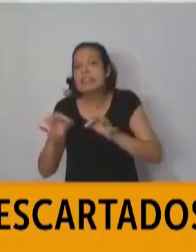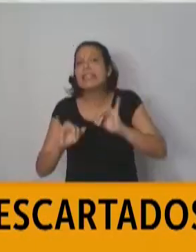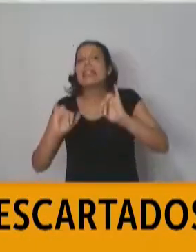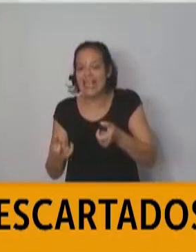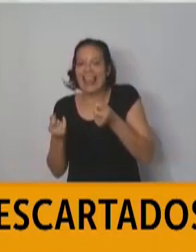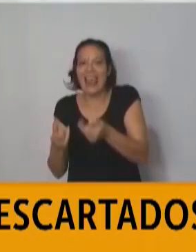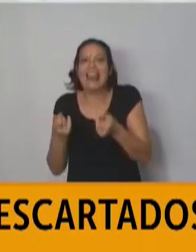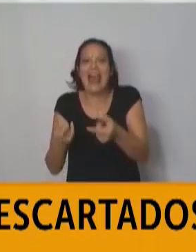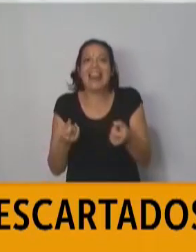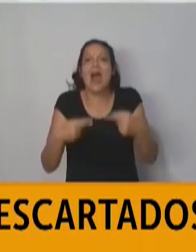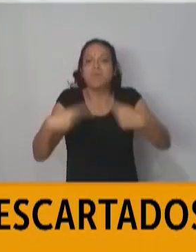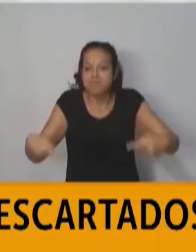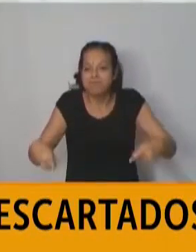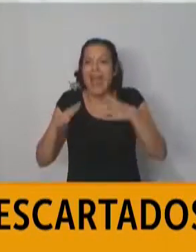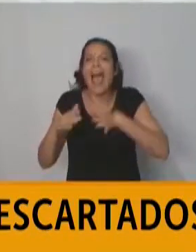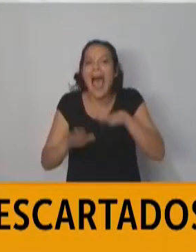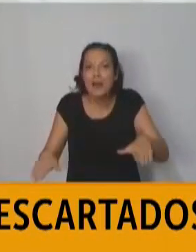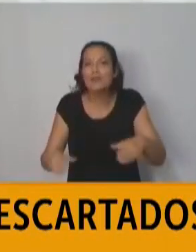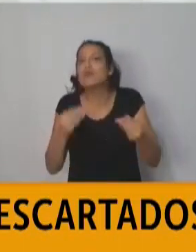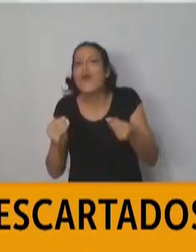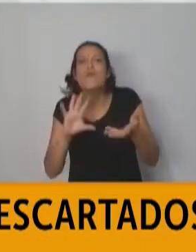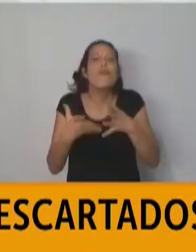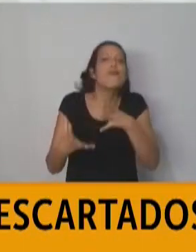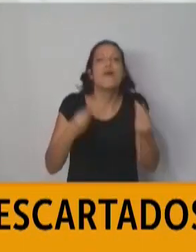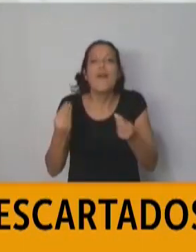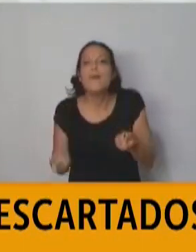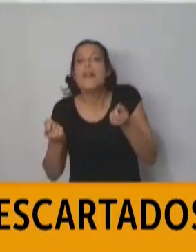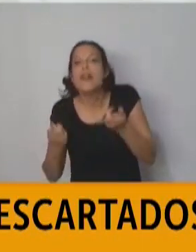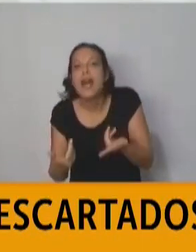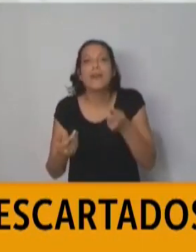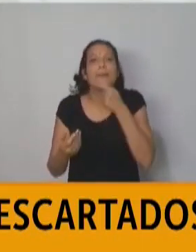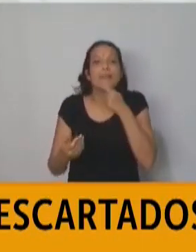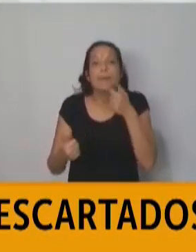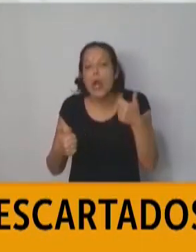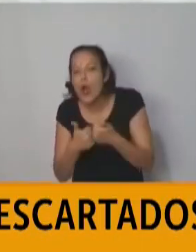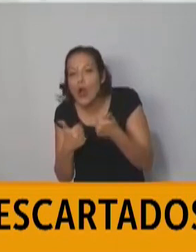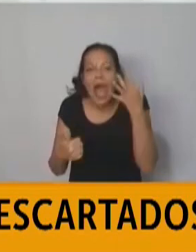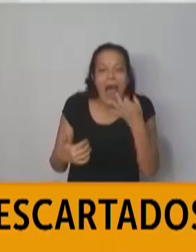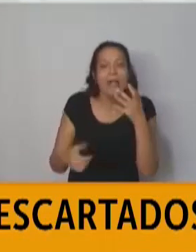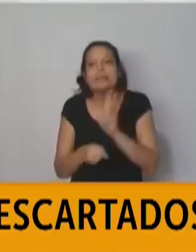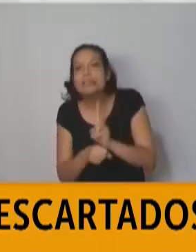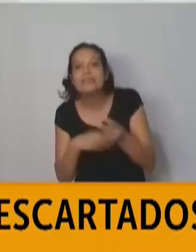¿Cuál o cuáles serán los canales para hacerlo? ¿Habrá algún tipo de control sobre las actividades a desarrollar?